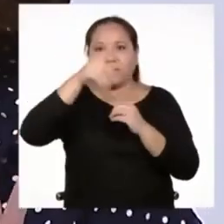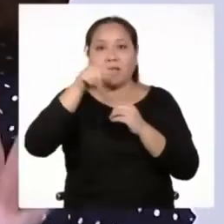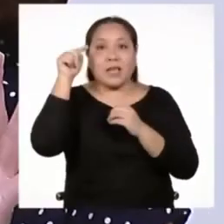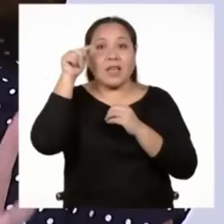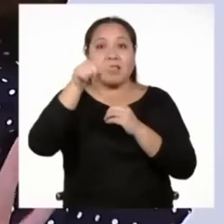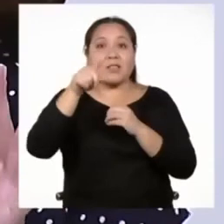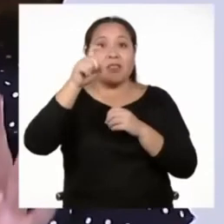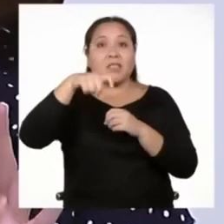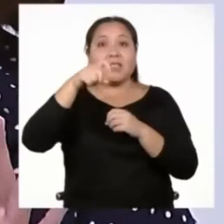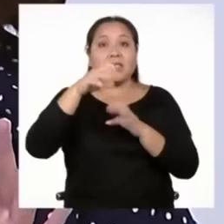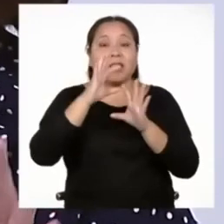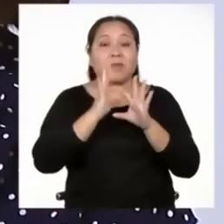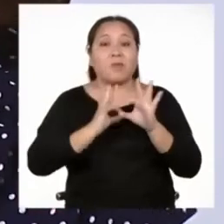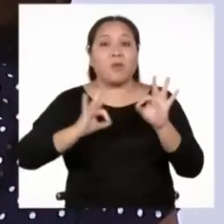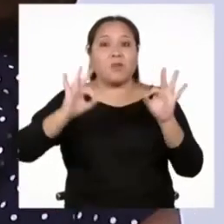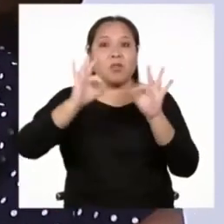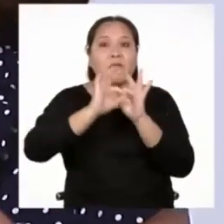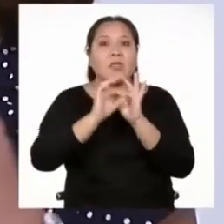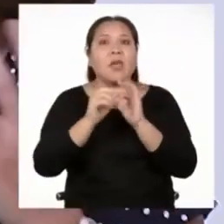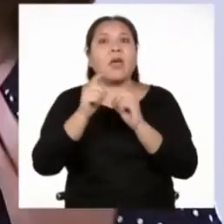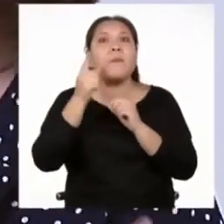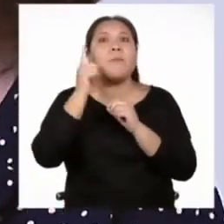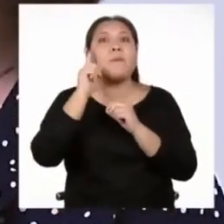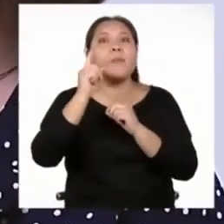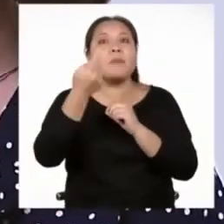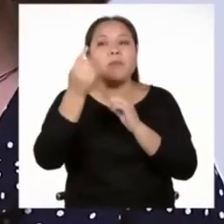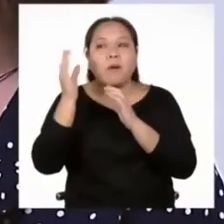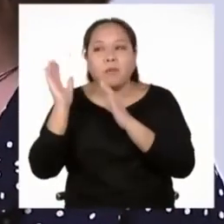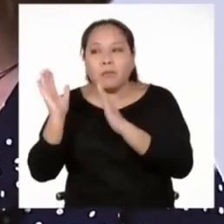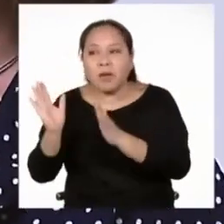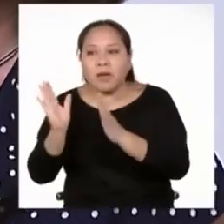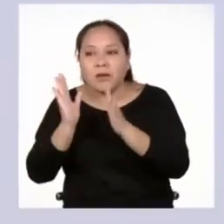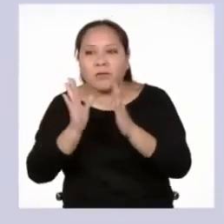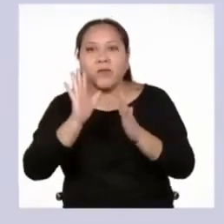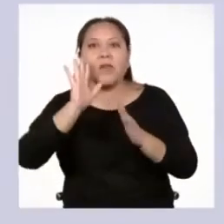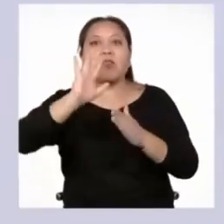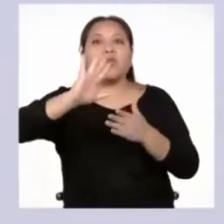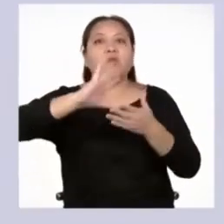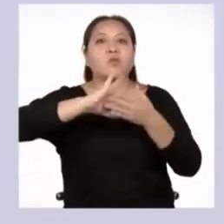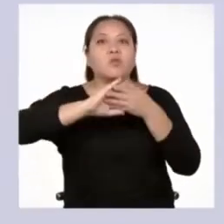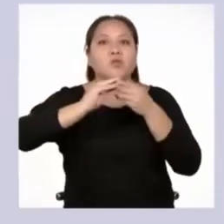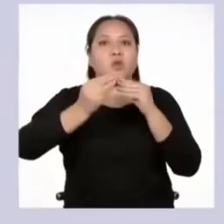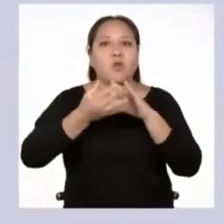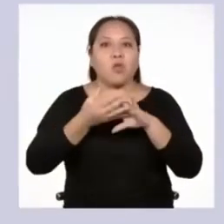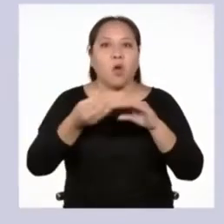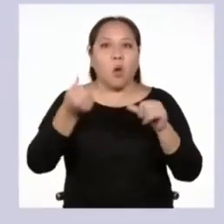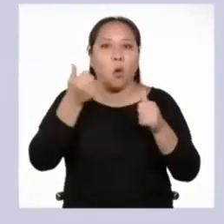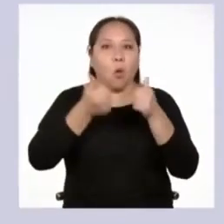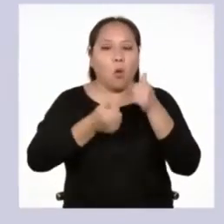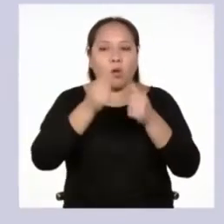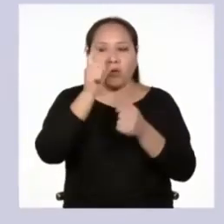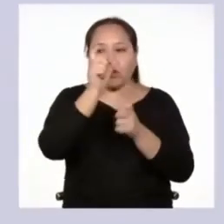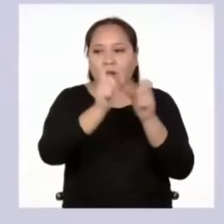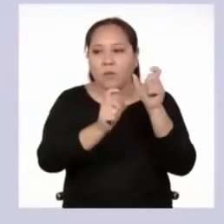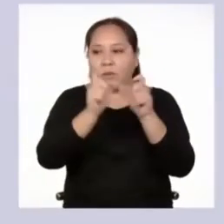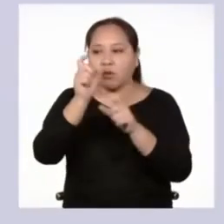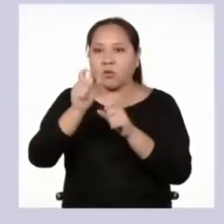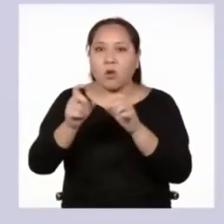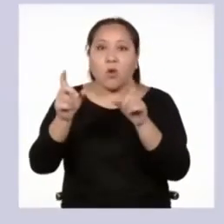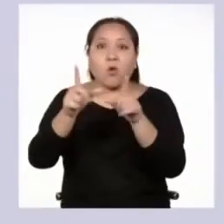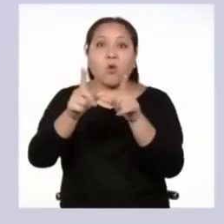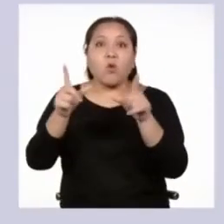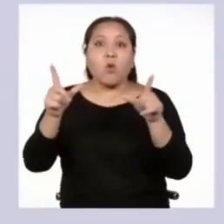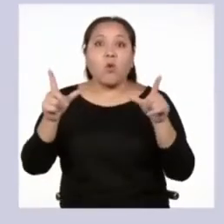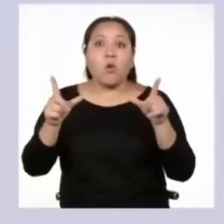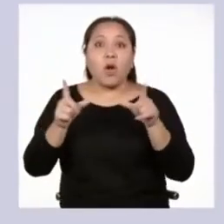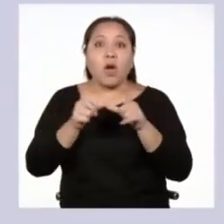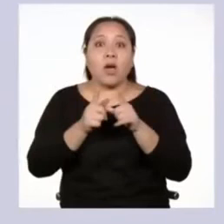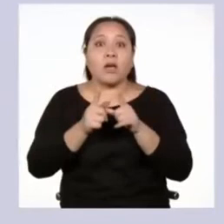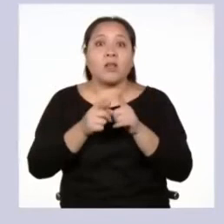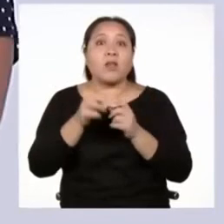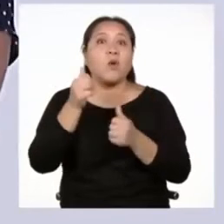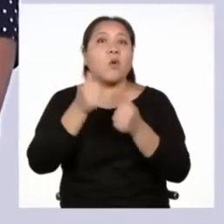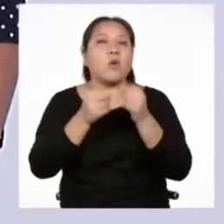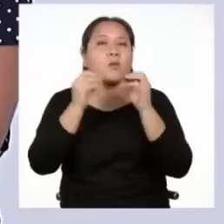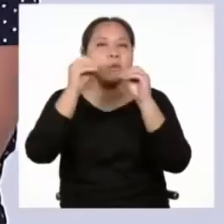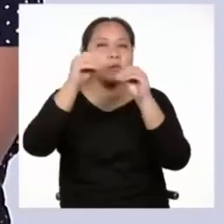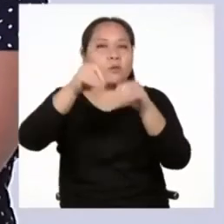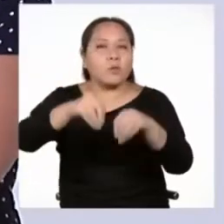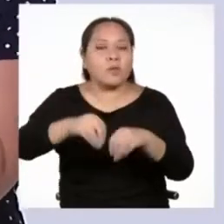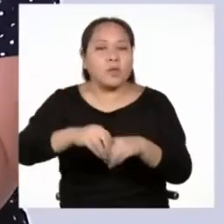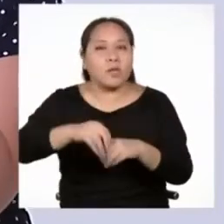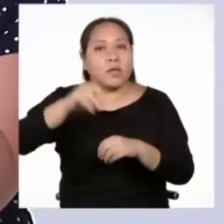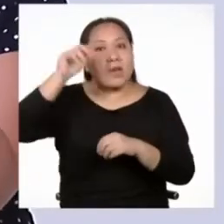importante que primero planifiques qué vas a narrar en tu historia, qué personajes, en qué lugar y qué acciones vas a narrar.